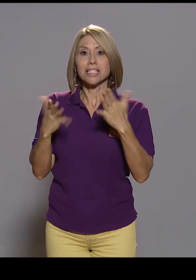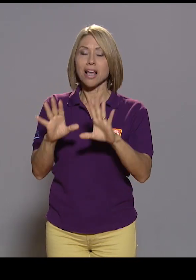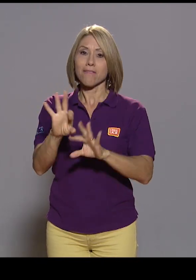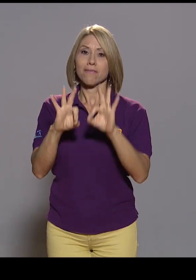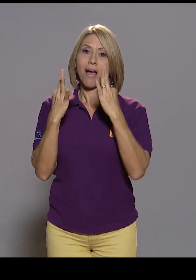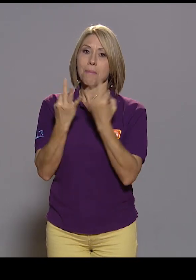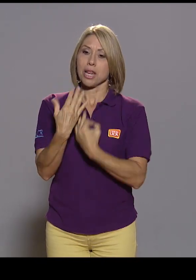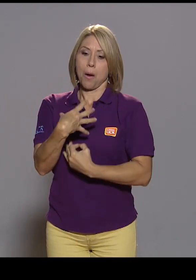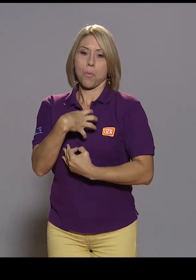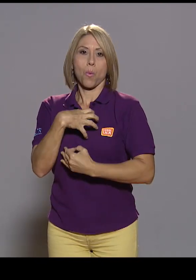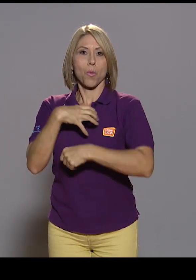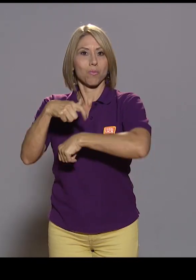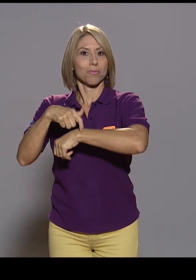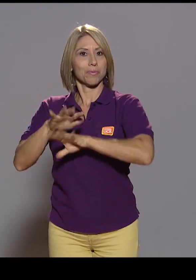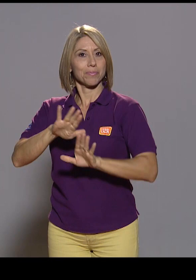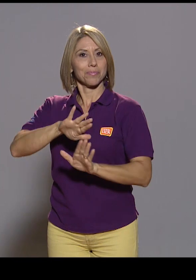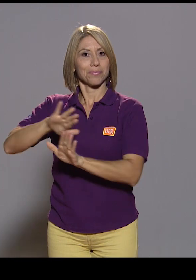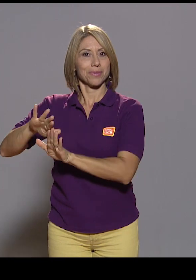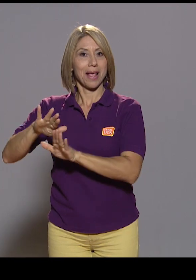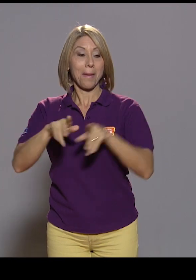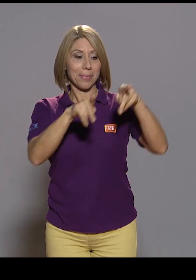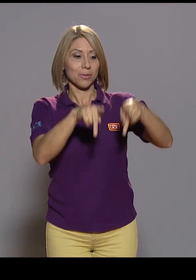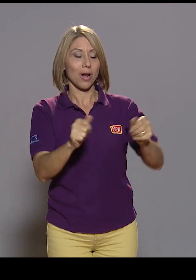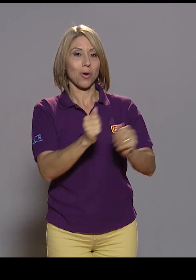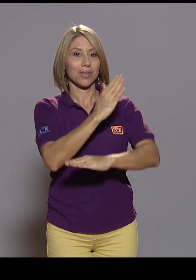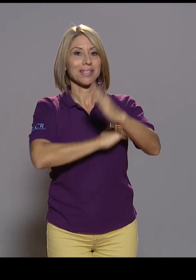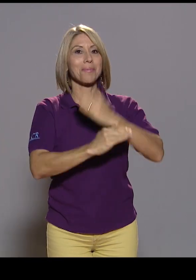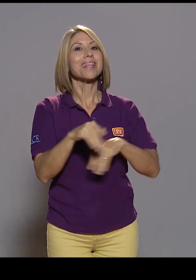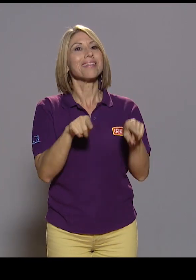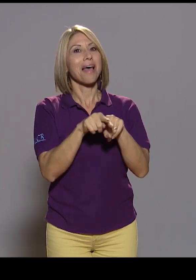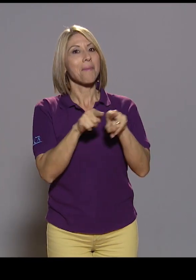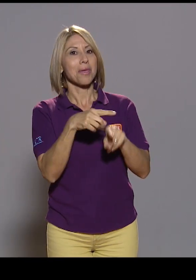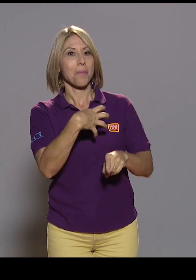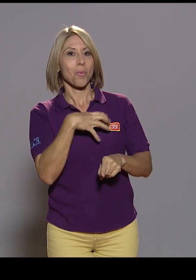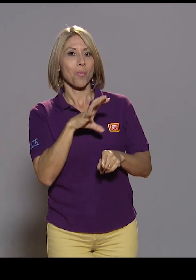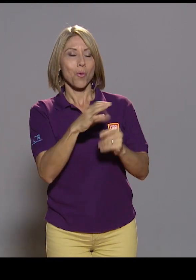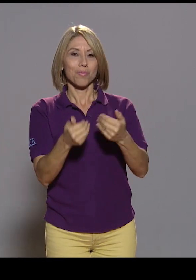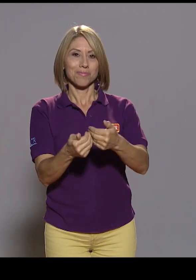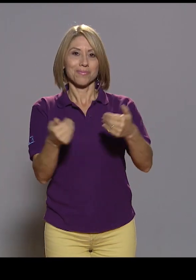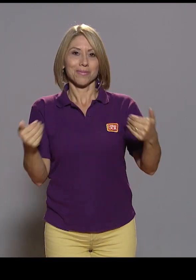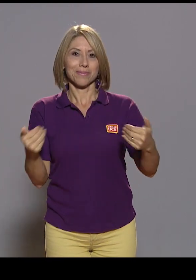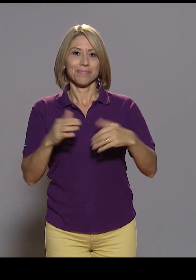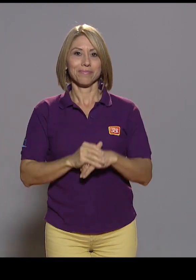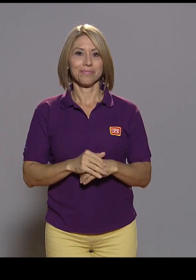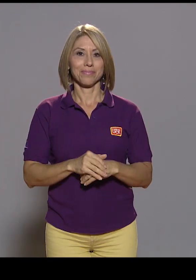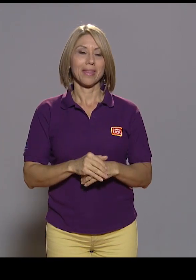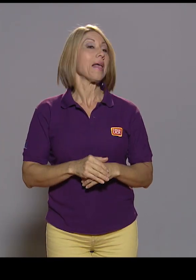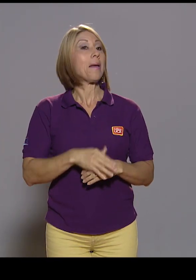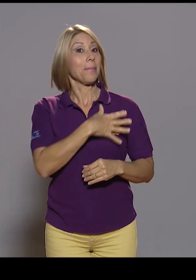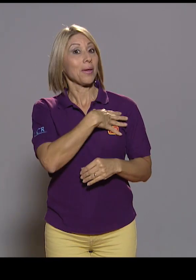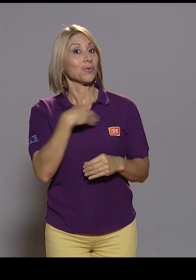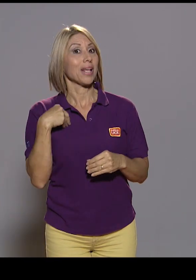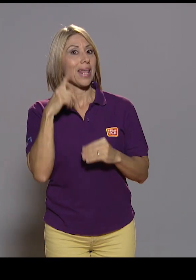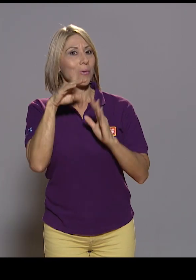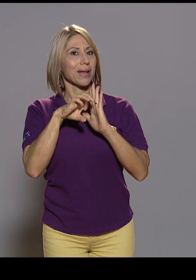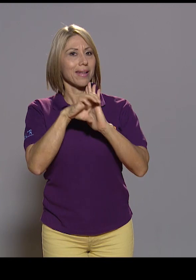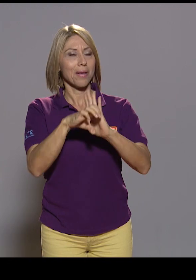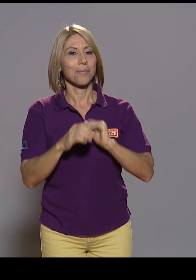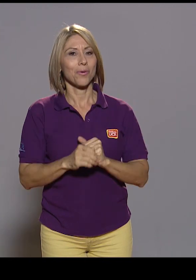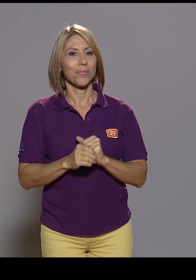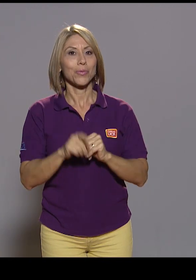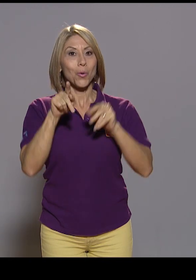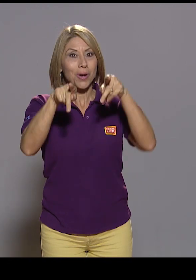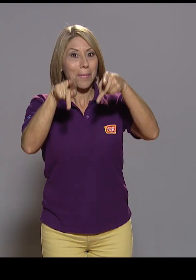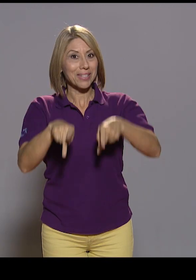espacio propio y la persona con discapacidad también tener su propio espacio. Bueno, me gustaría retroalimentar con un ejemplo de una de las personas